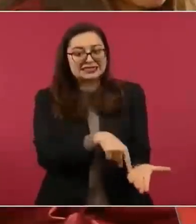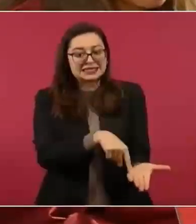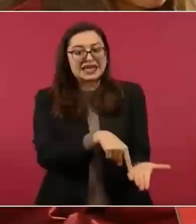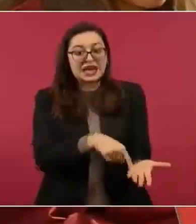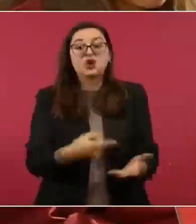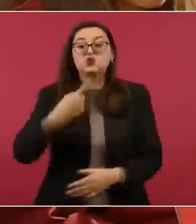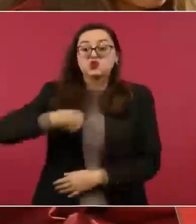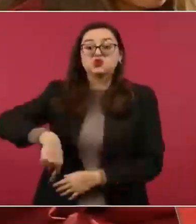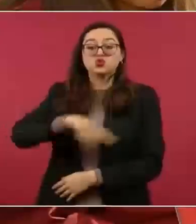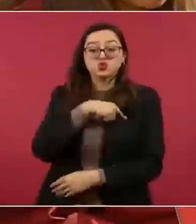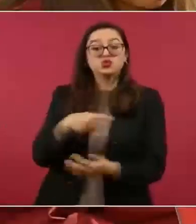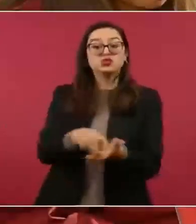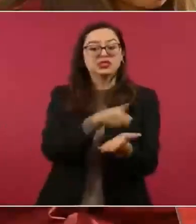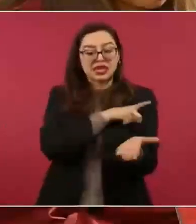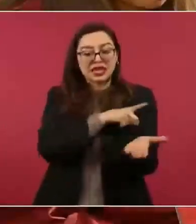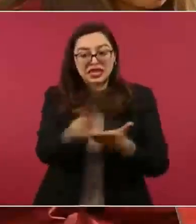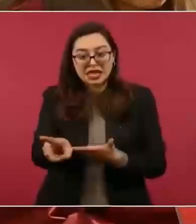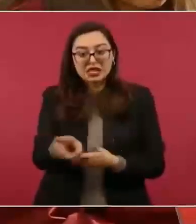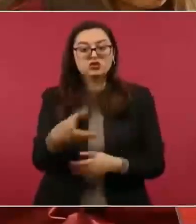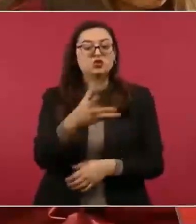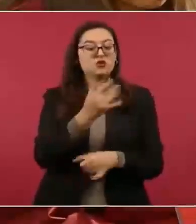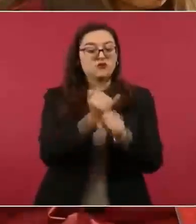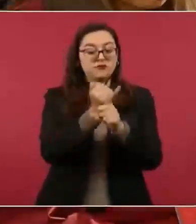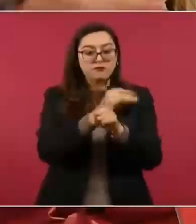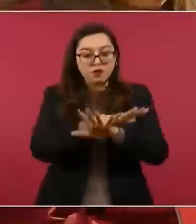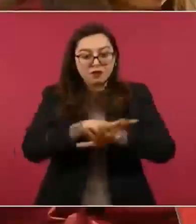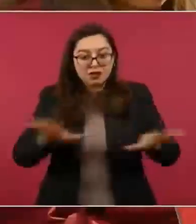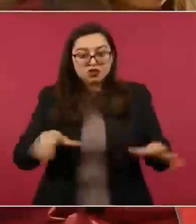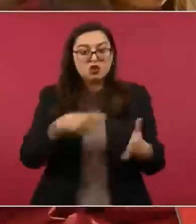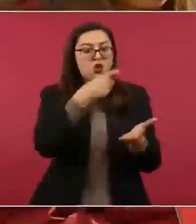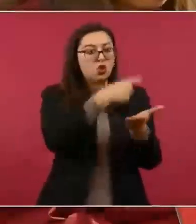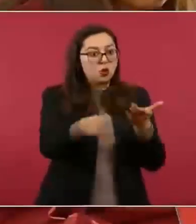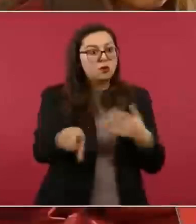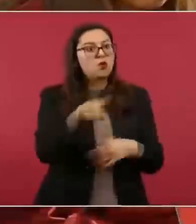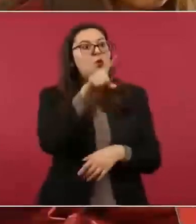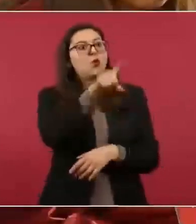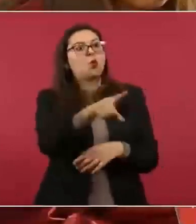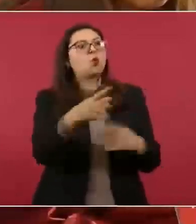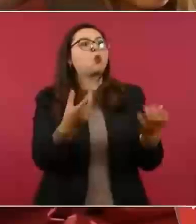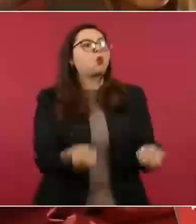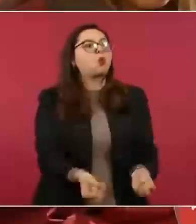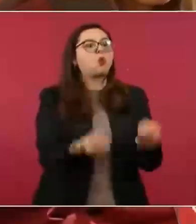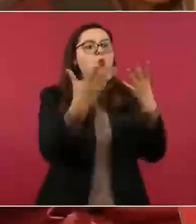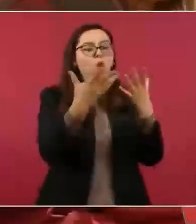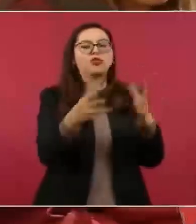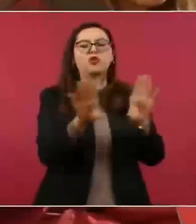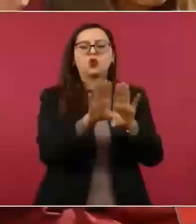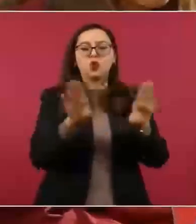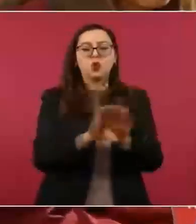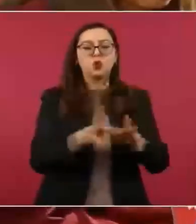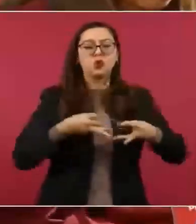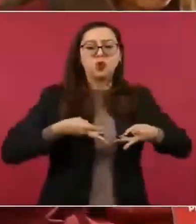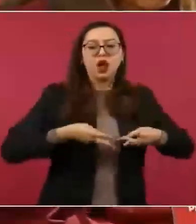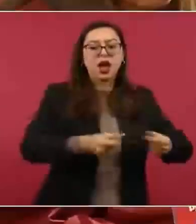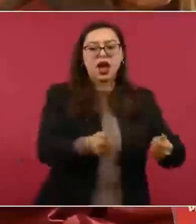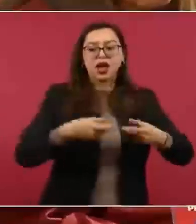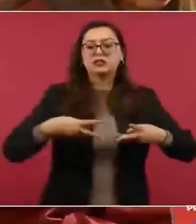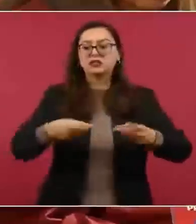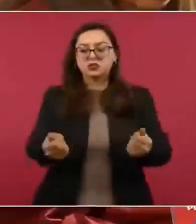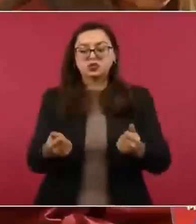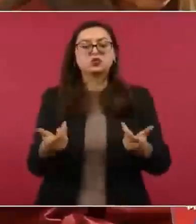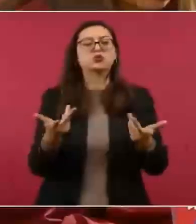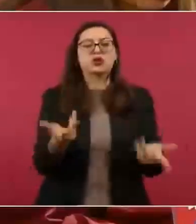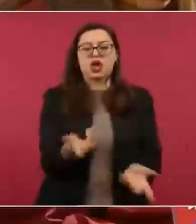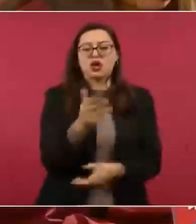tenemos derecho a saber y tenemos derecho a buscar esa información y saber cuánto costó el hangar, en qué se ha desperdiciado el dinero, si es el caso. La